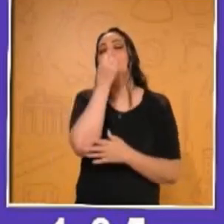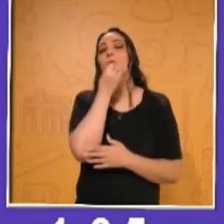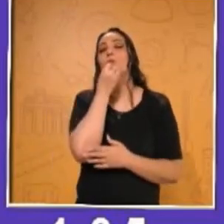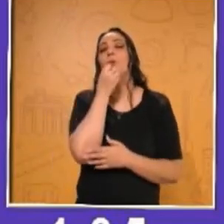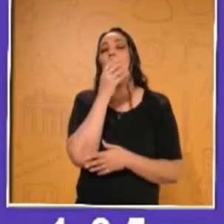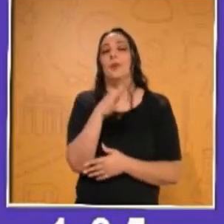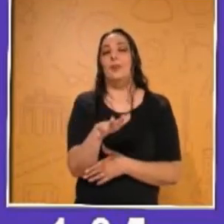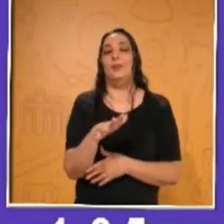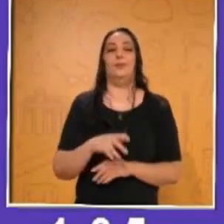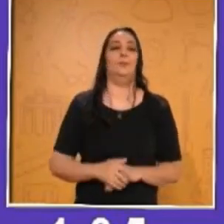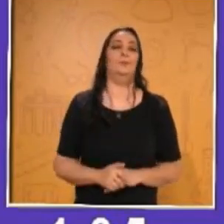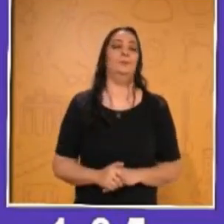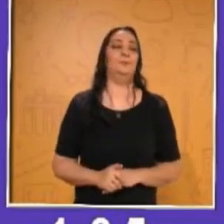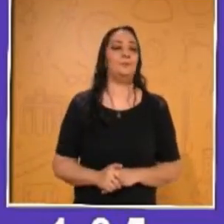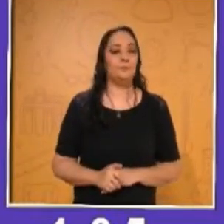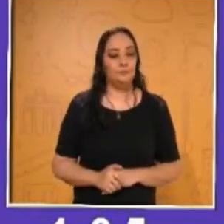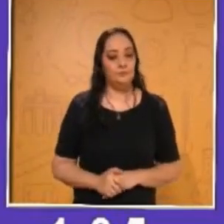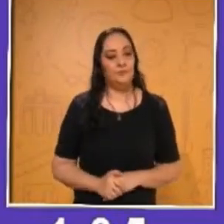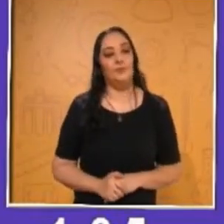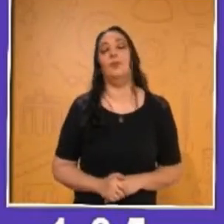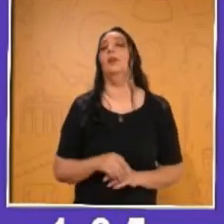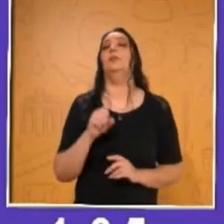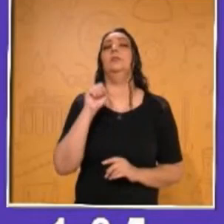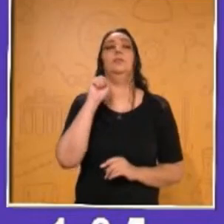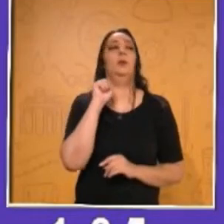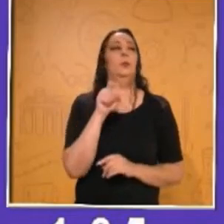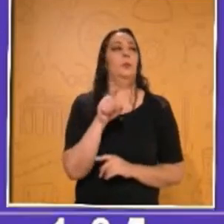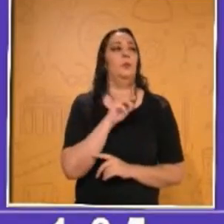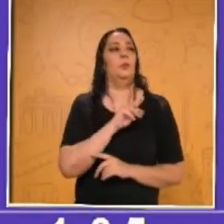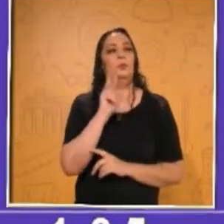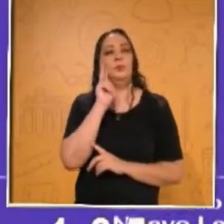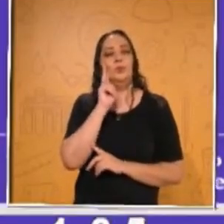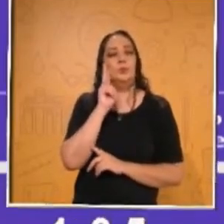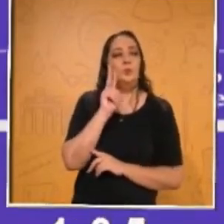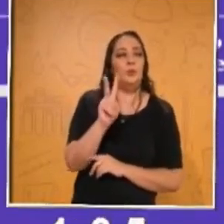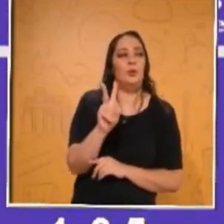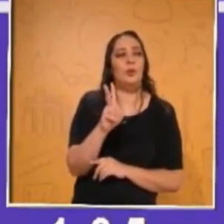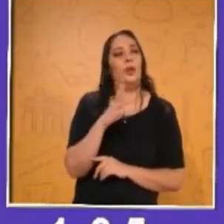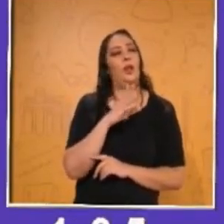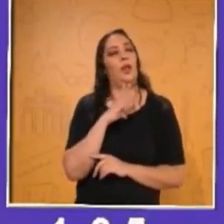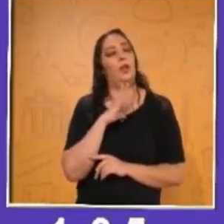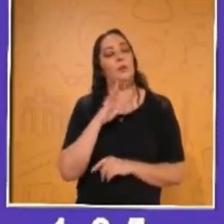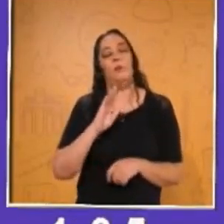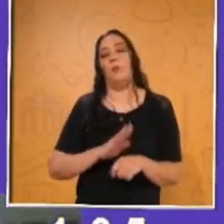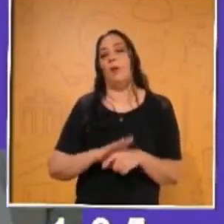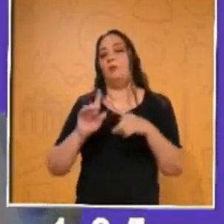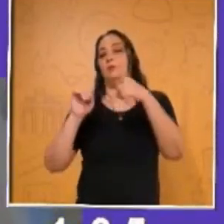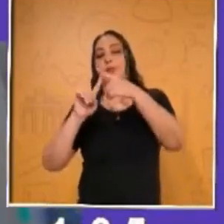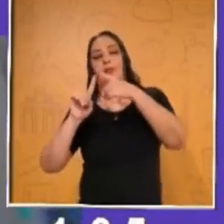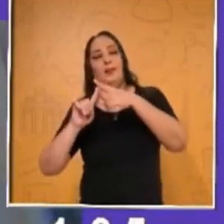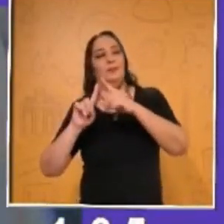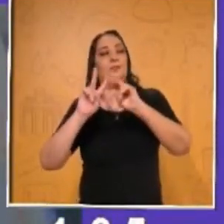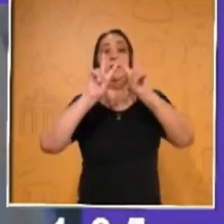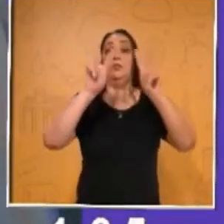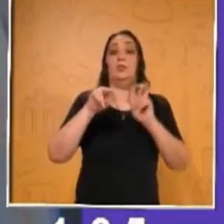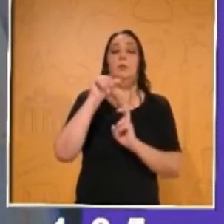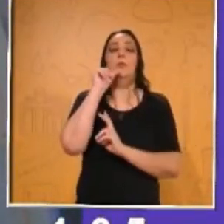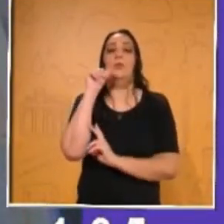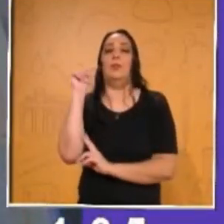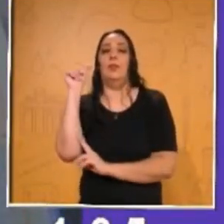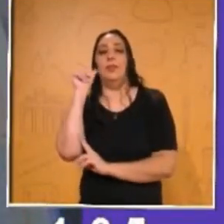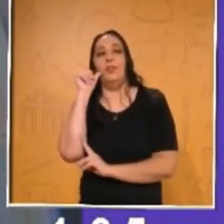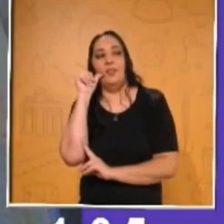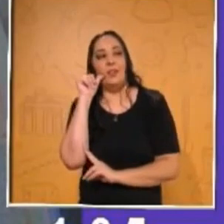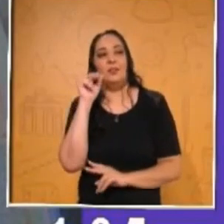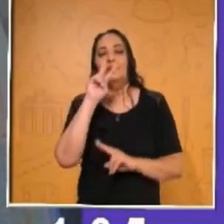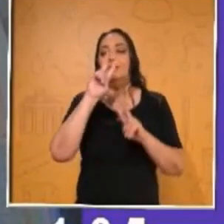acciones. Viene también en la siguiente diapositiva, vienen más producciones, vienen del tema de ayer, de los